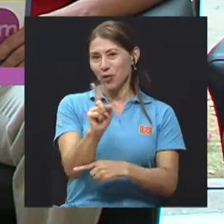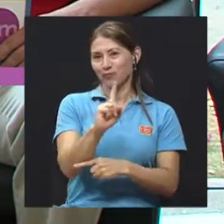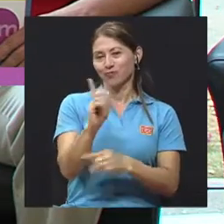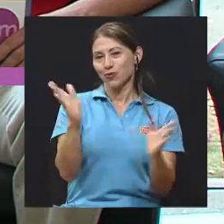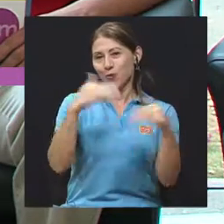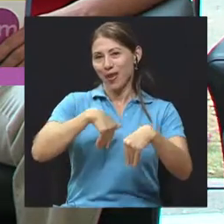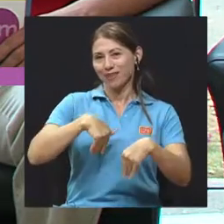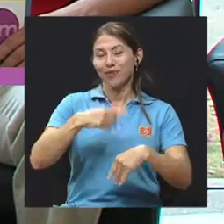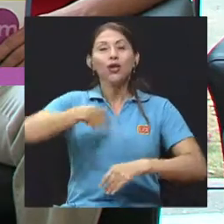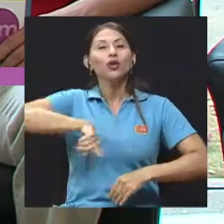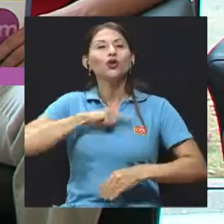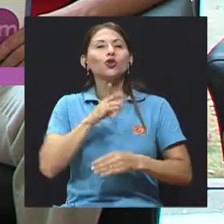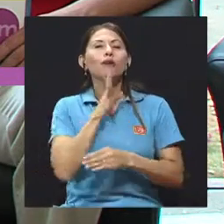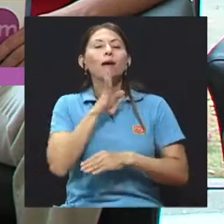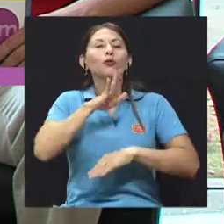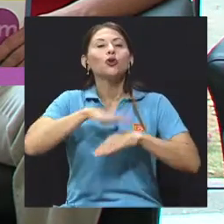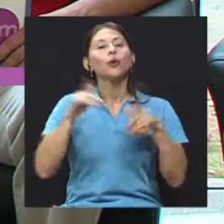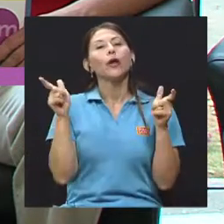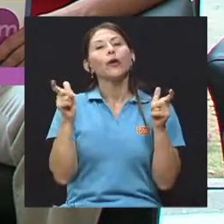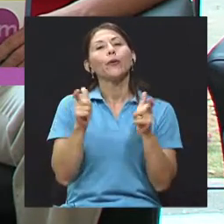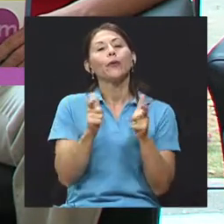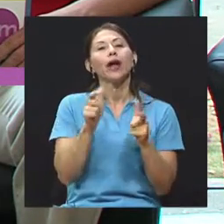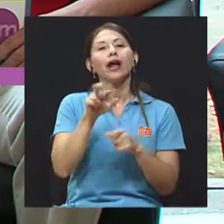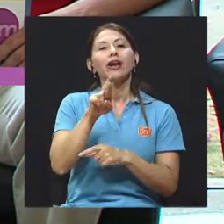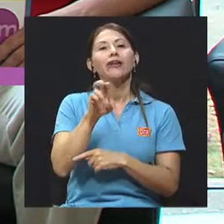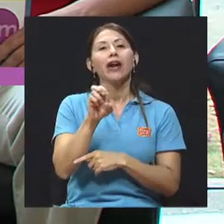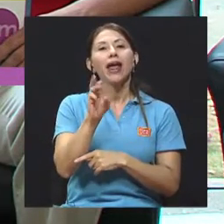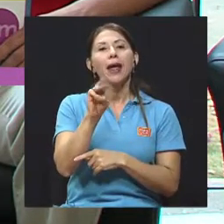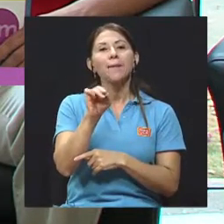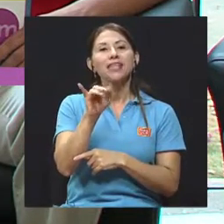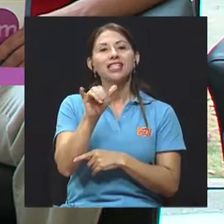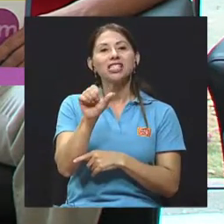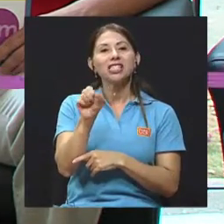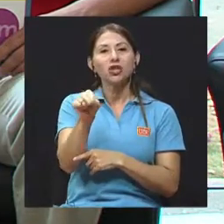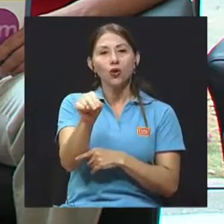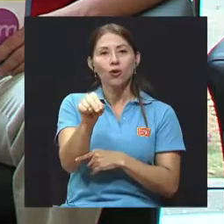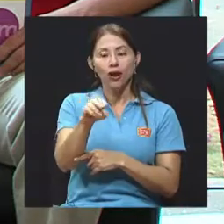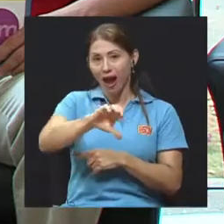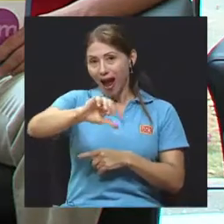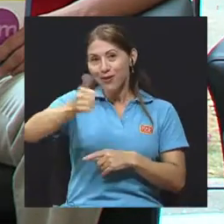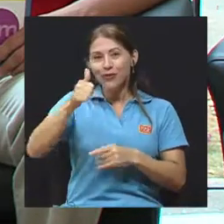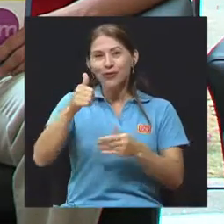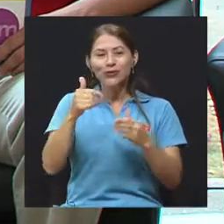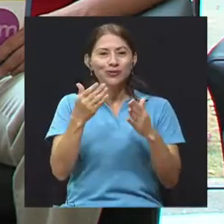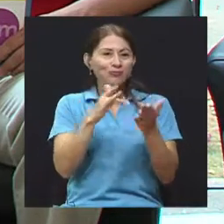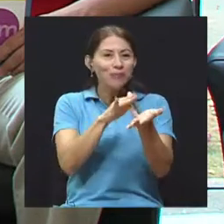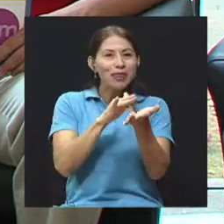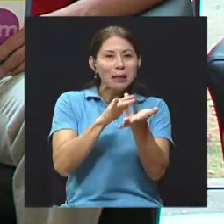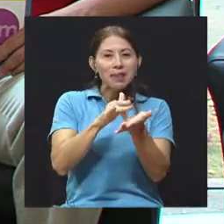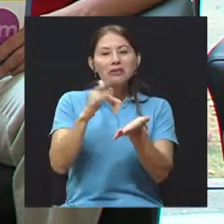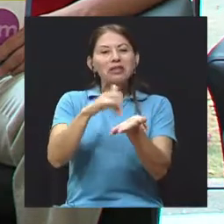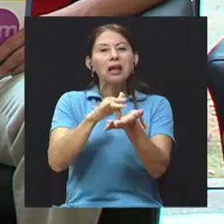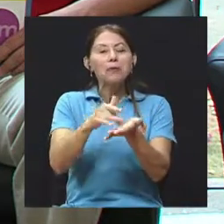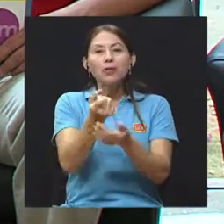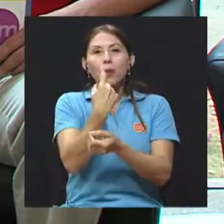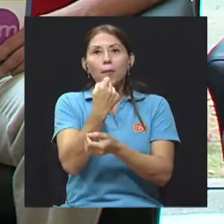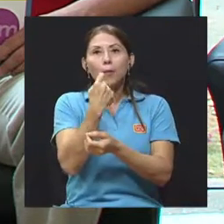esta enfermedad, nosotros hablamos de remisión. Hay muchos tratamientos, sobre todo tratamientos que lo que buscan es bajar un poco la